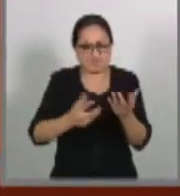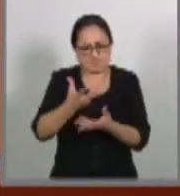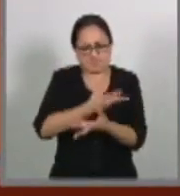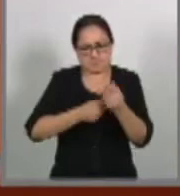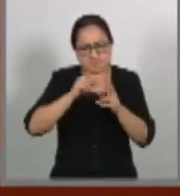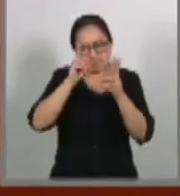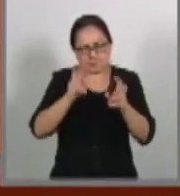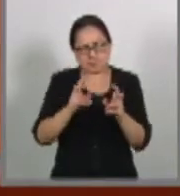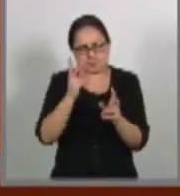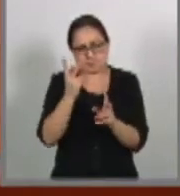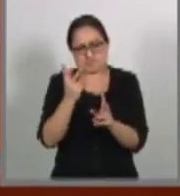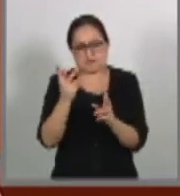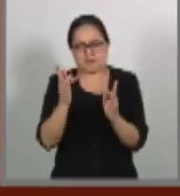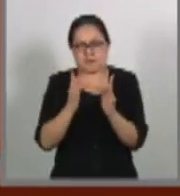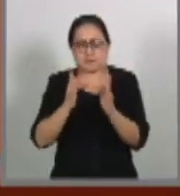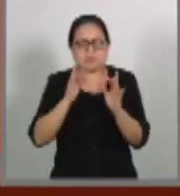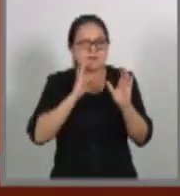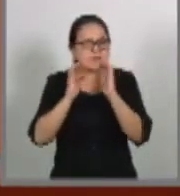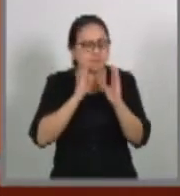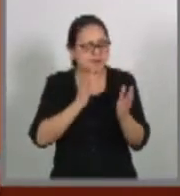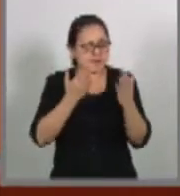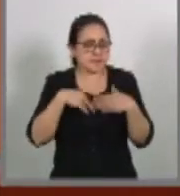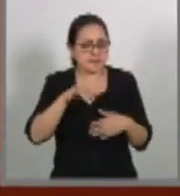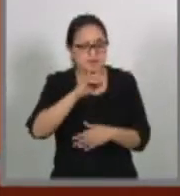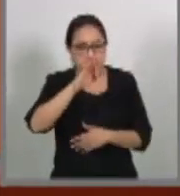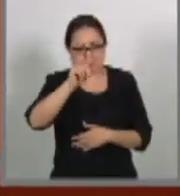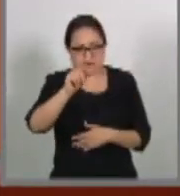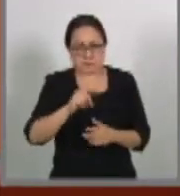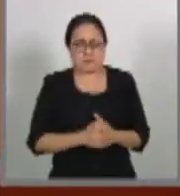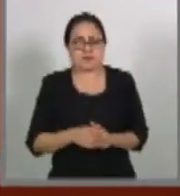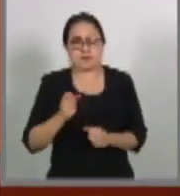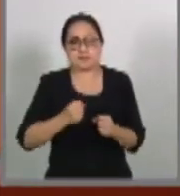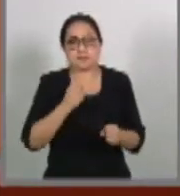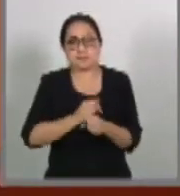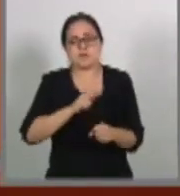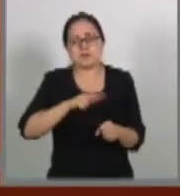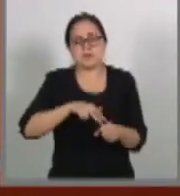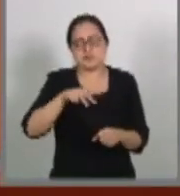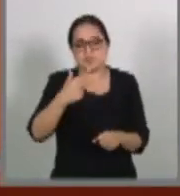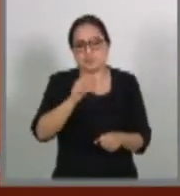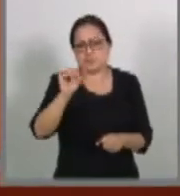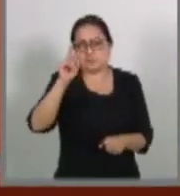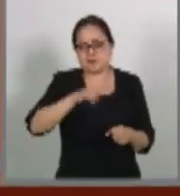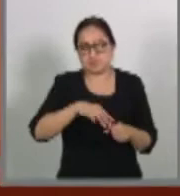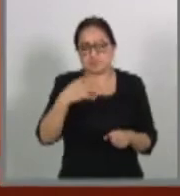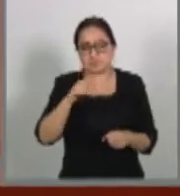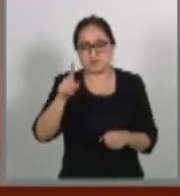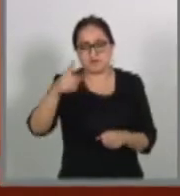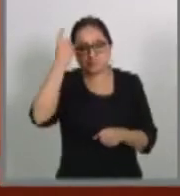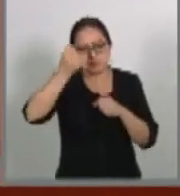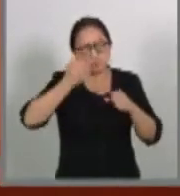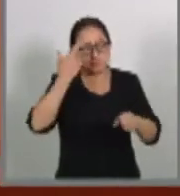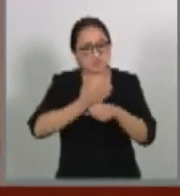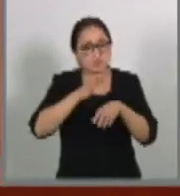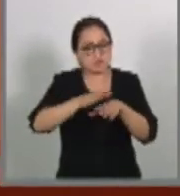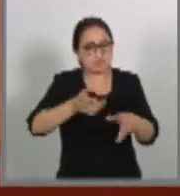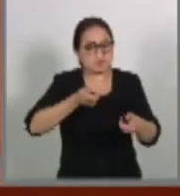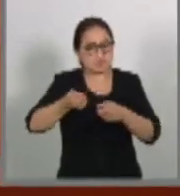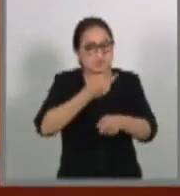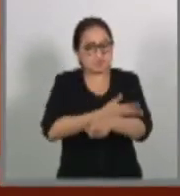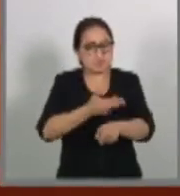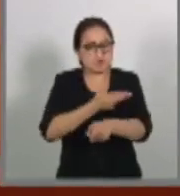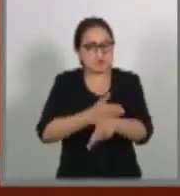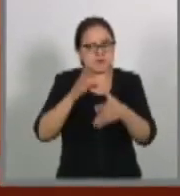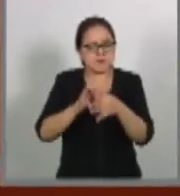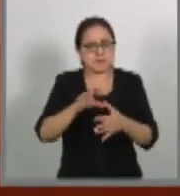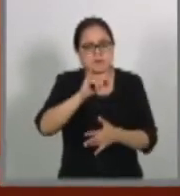Telecomunicaciones en la IFETEL. De 2013 a 2014 fue Director de Regulación de Tarifas del Instituto Federal